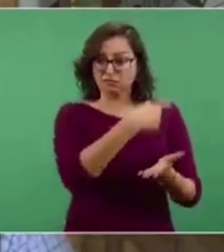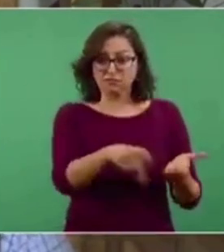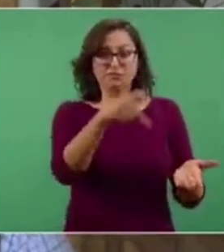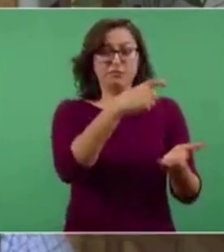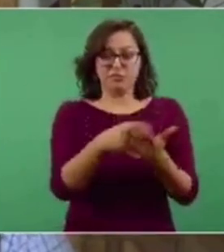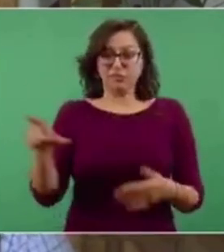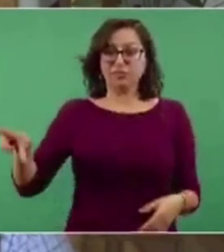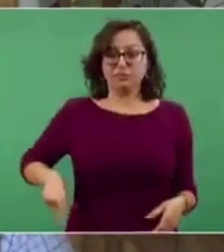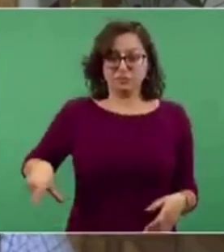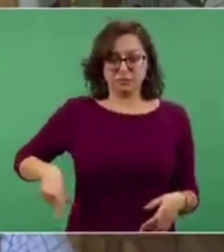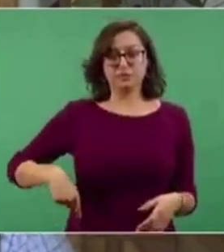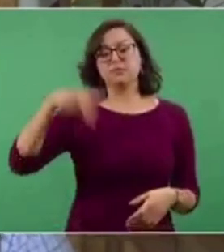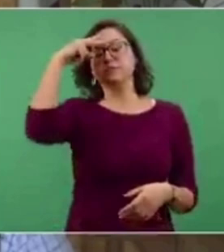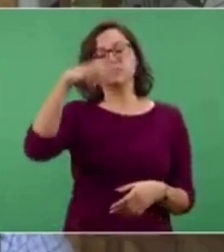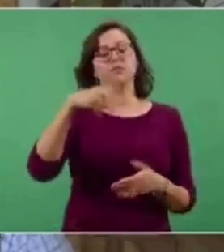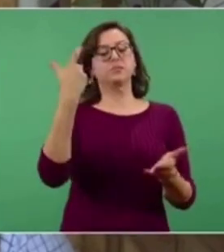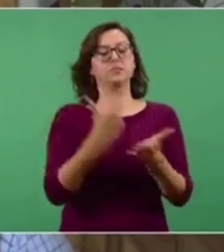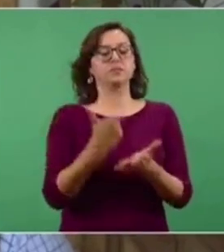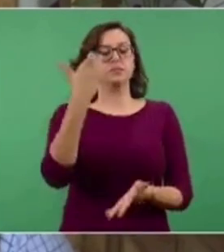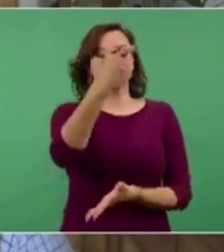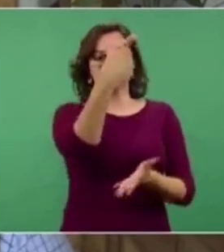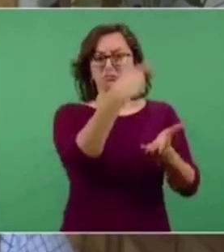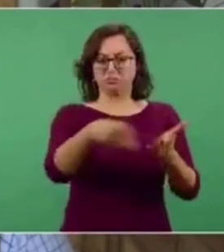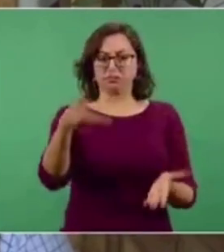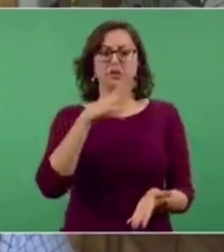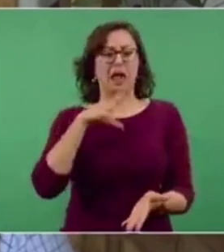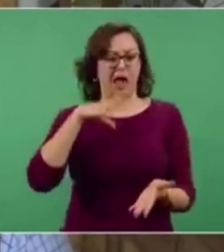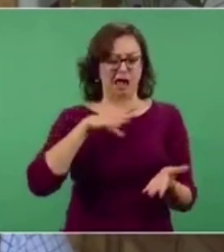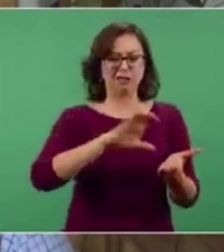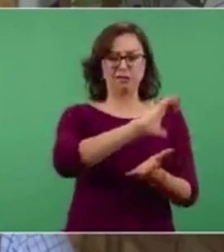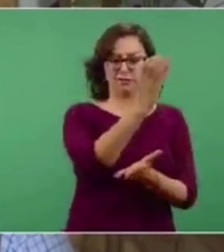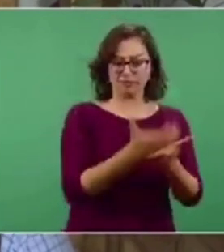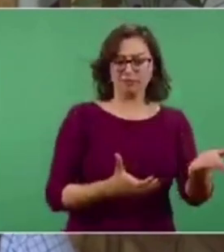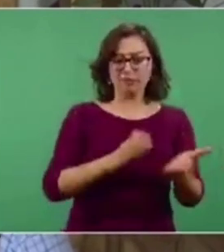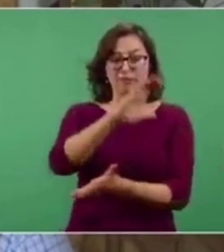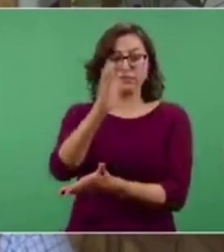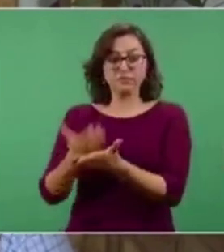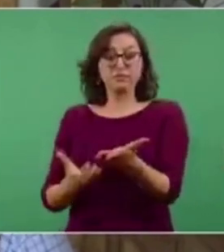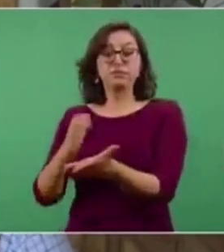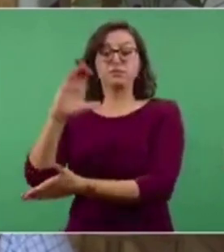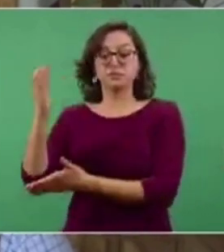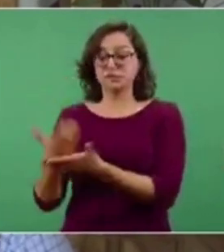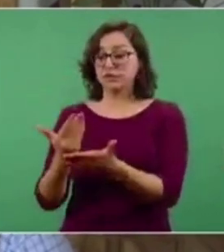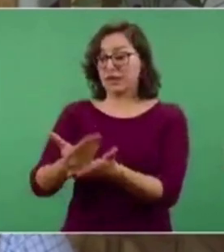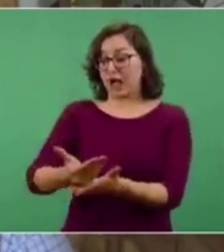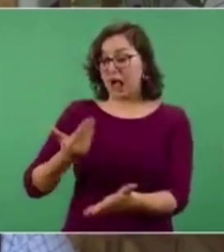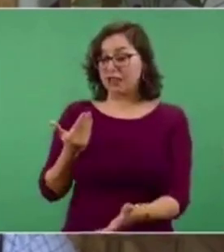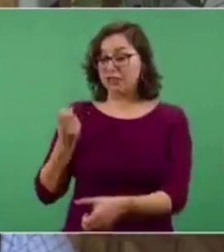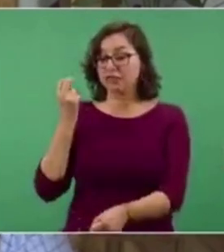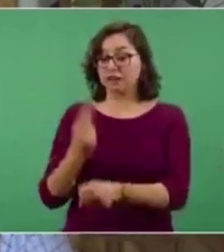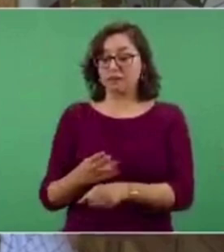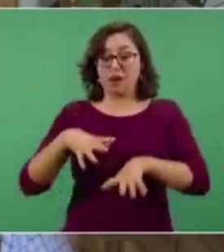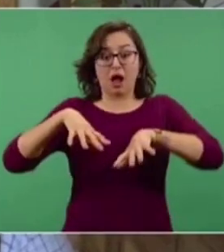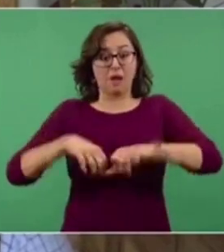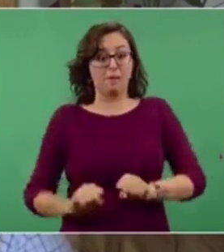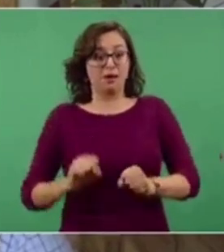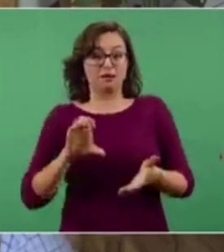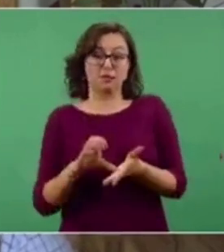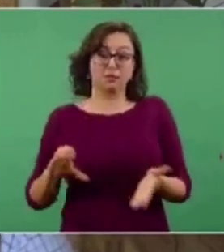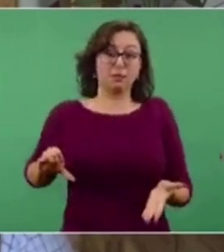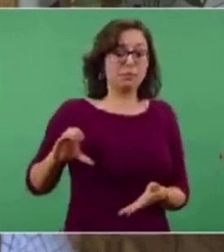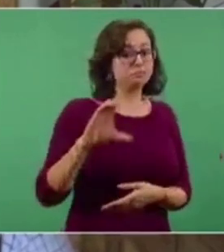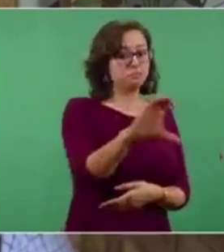hecho se han tenido obviamente dentro del marco de los contratos que inclusive hacer prepagos, o sea pagos al momento en que las vacunas estaban